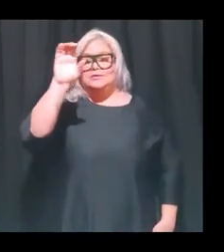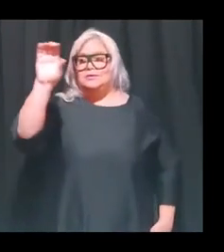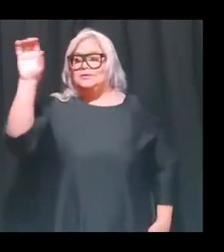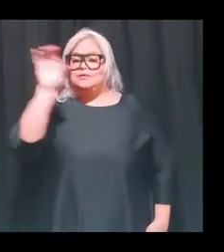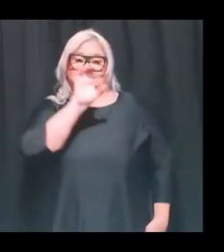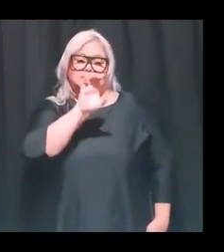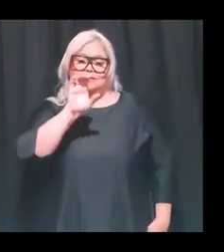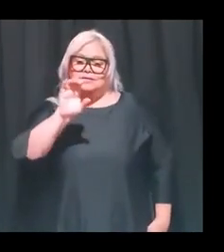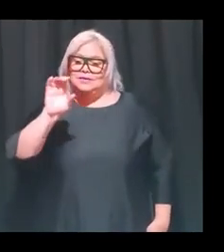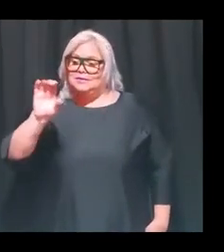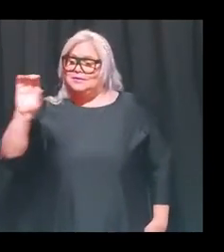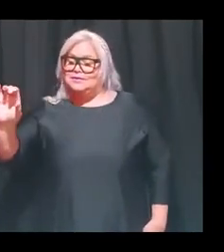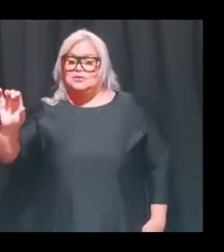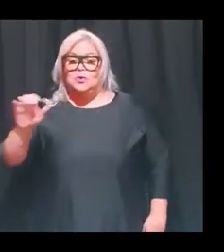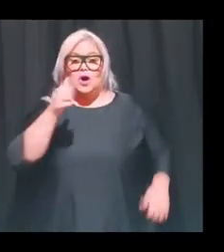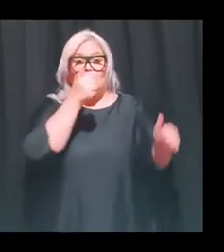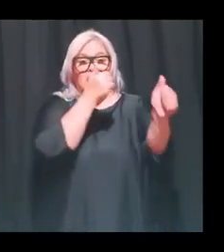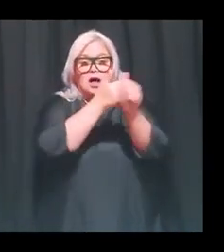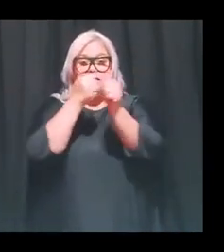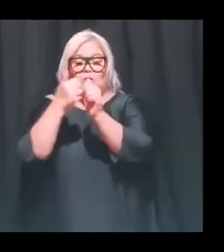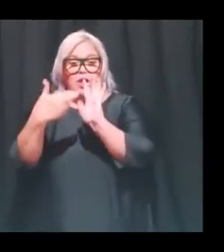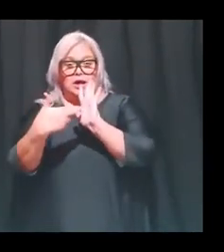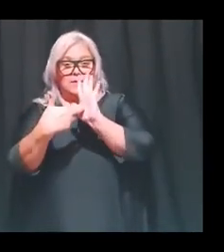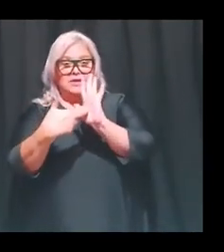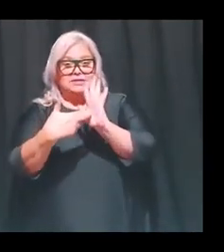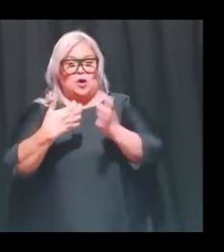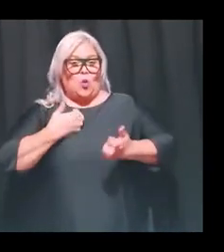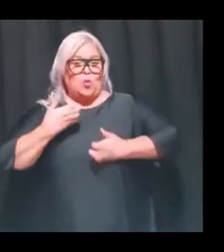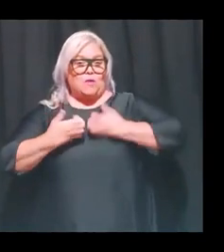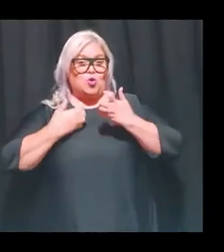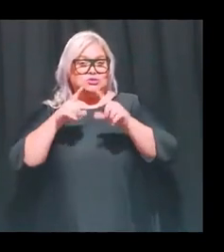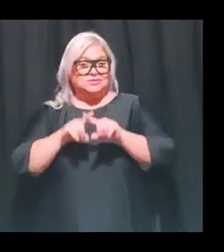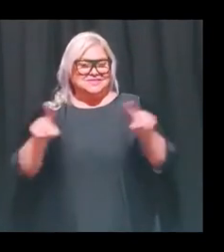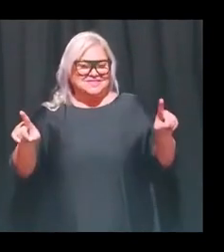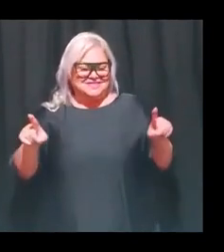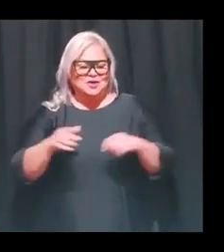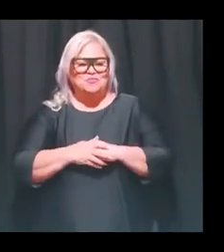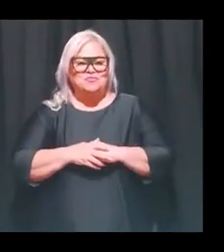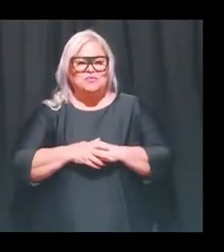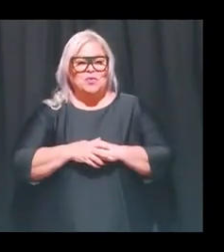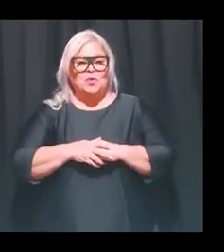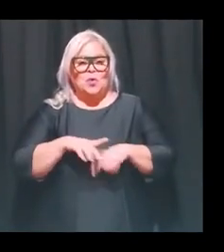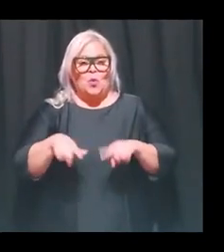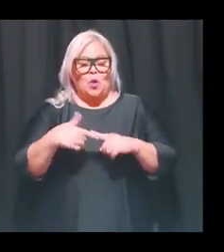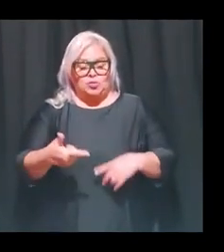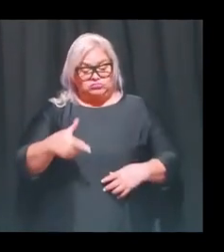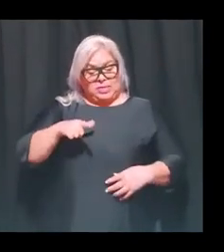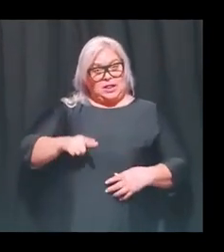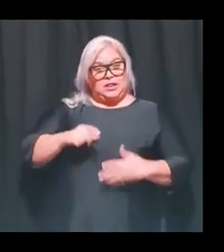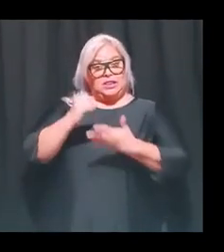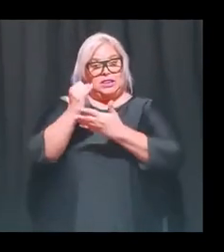representa una emoción distinta. Entonces, cuando a uno le tocaba dibujar, ¿verdad?